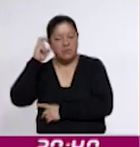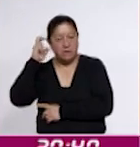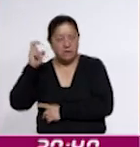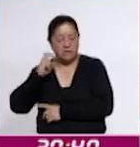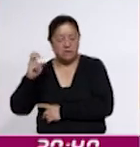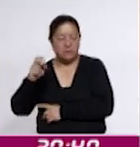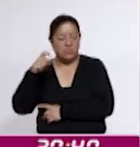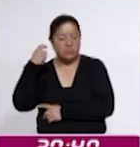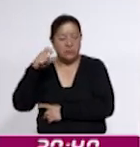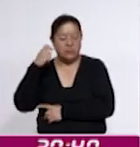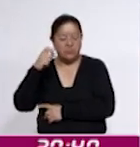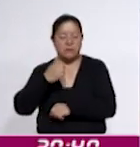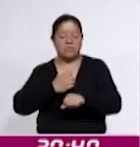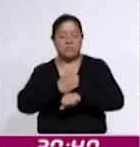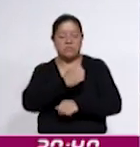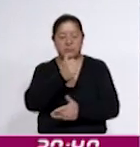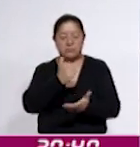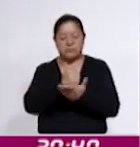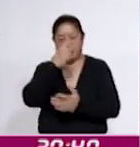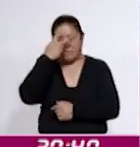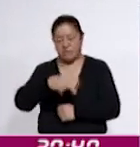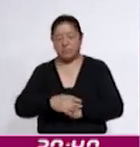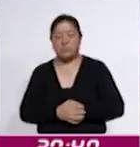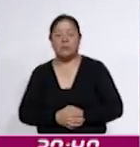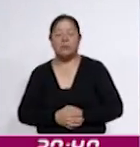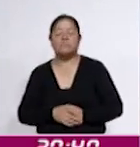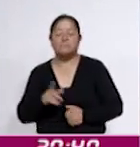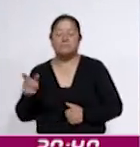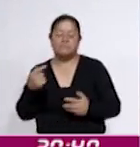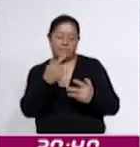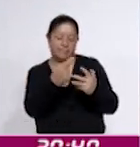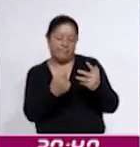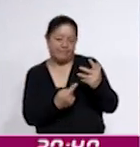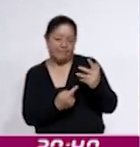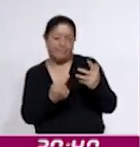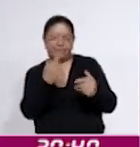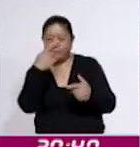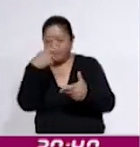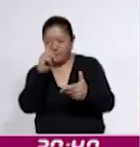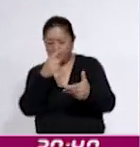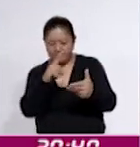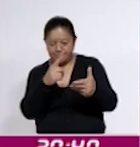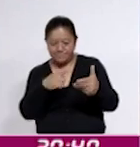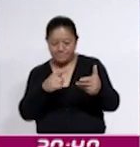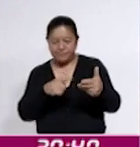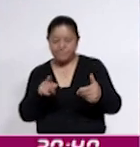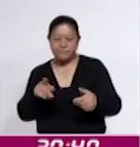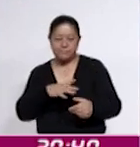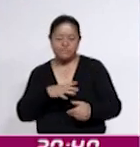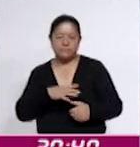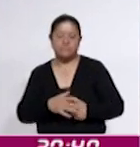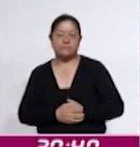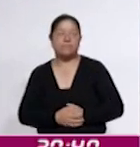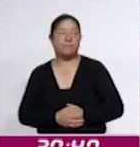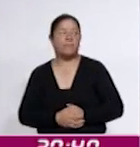Estado y Ciudad de México. Los criterios a calificar es algo que siempre hemos tratado, en este caso desde que he procedido,